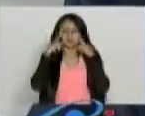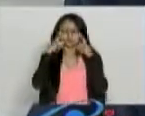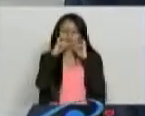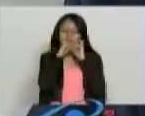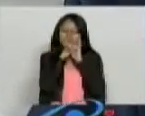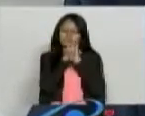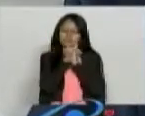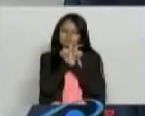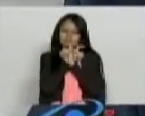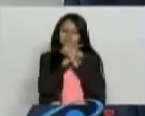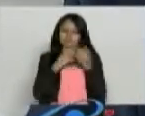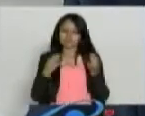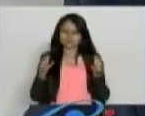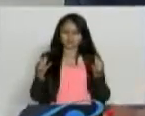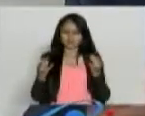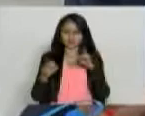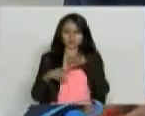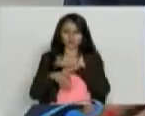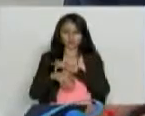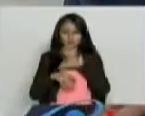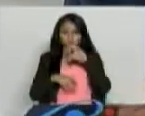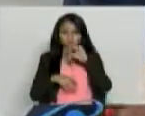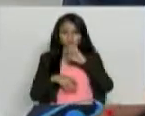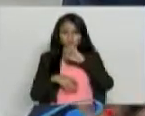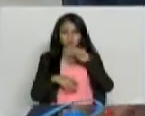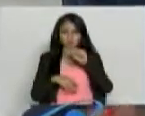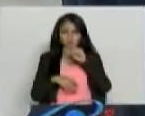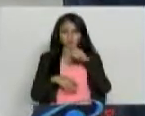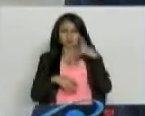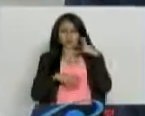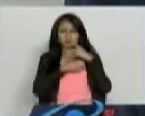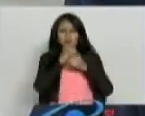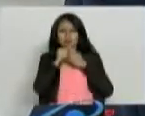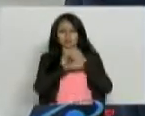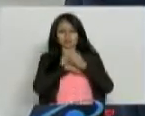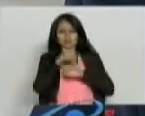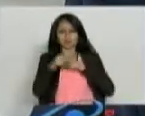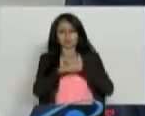El doctor Jorge Enrique Rojas ha insistido mucho aquí durante muchos años.